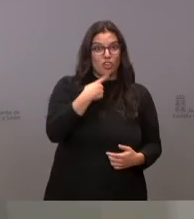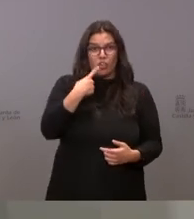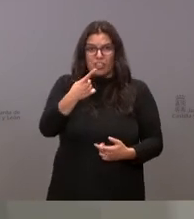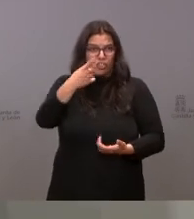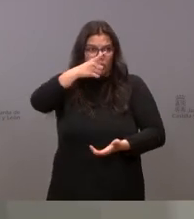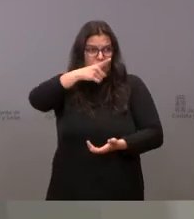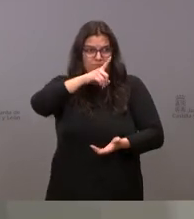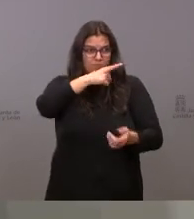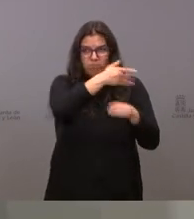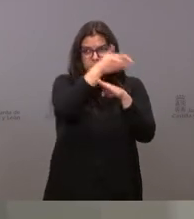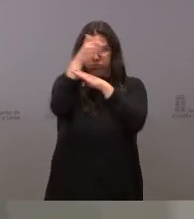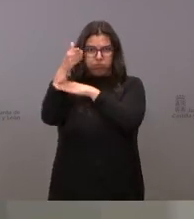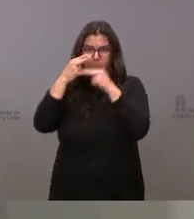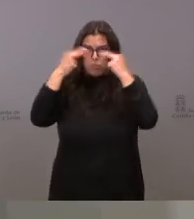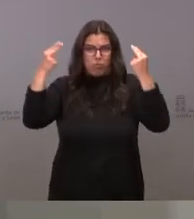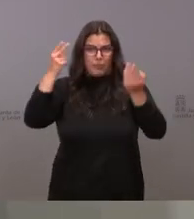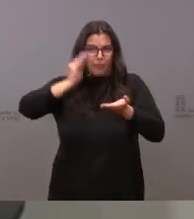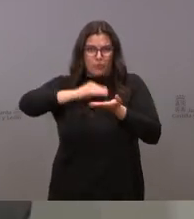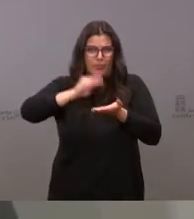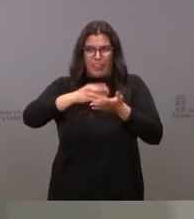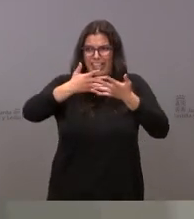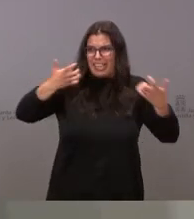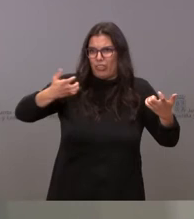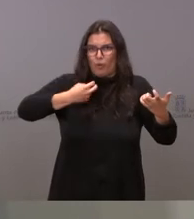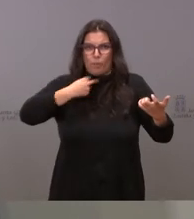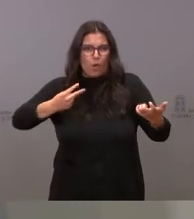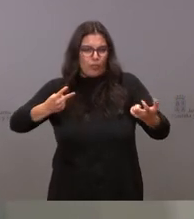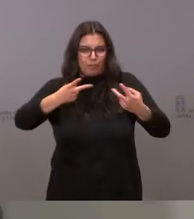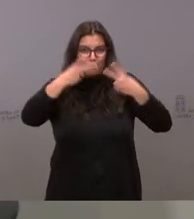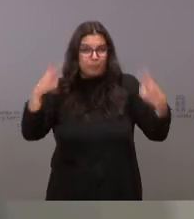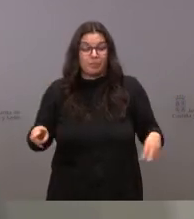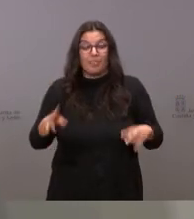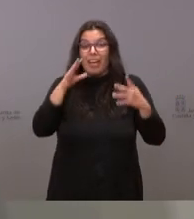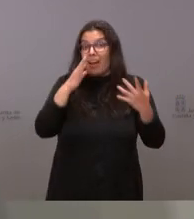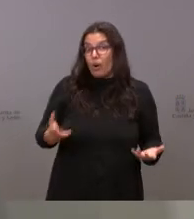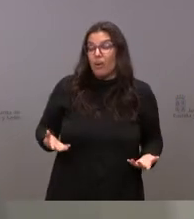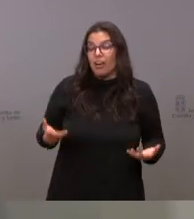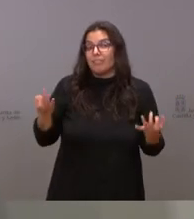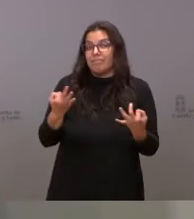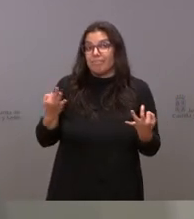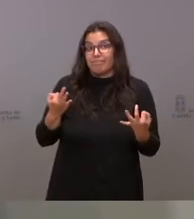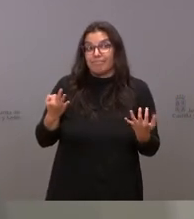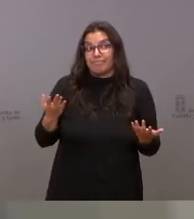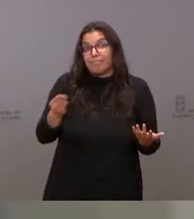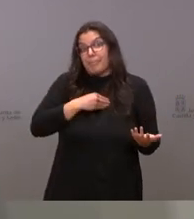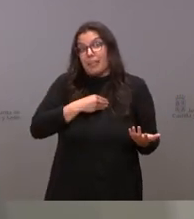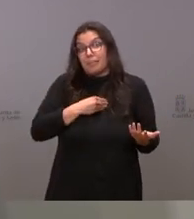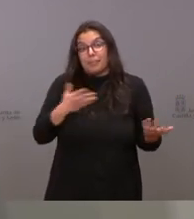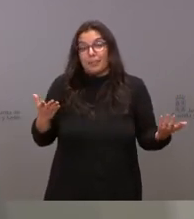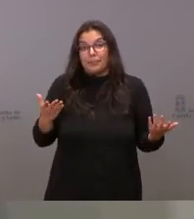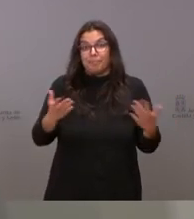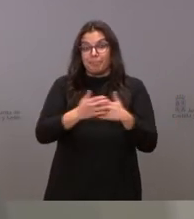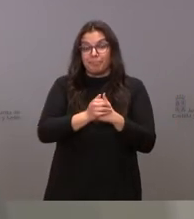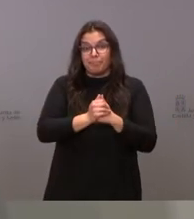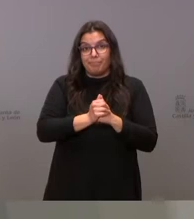Lo he dicho públicamente, por escrito. Y lo que está ocurriendo ahora, y desgraciadamente, es que esto